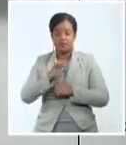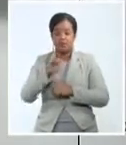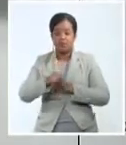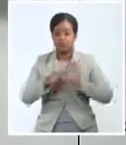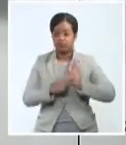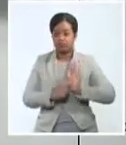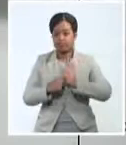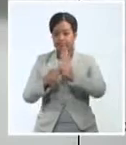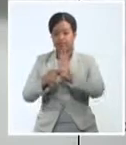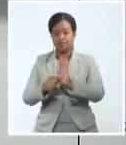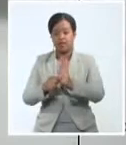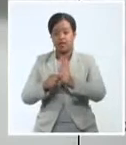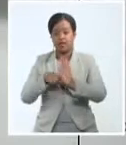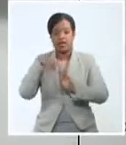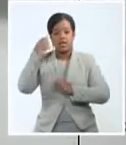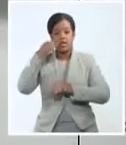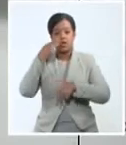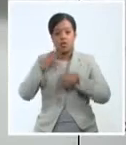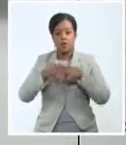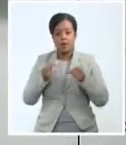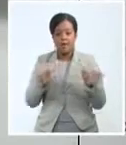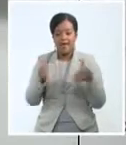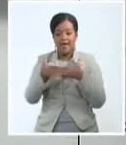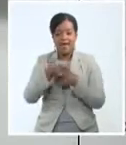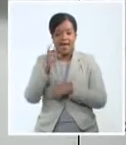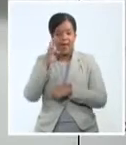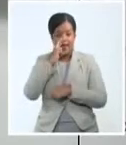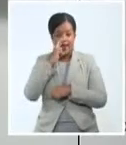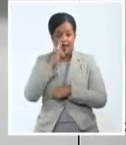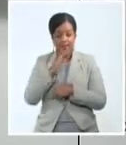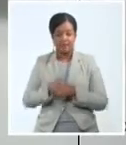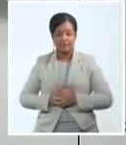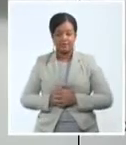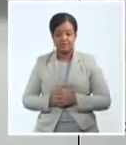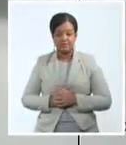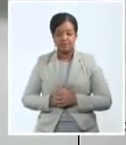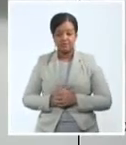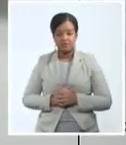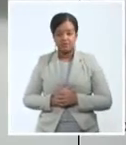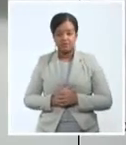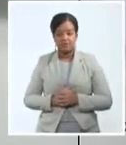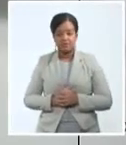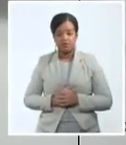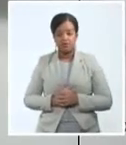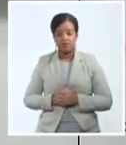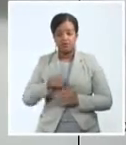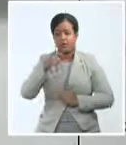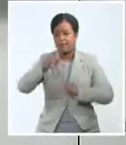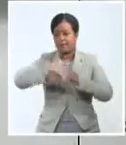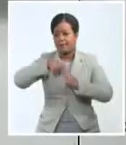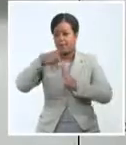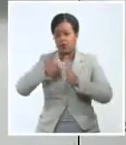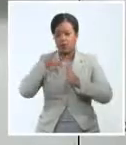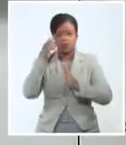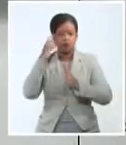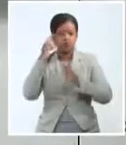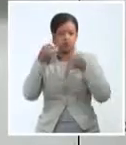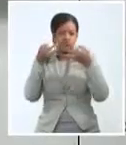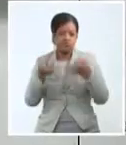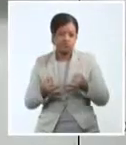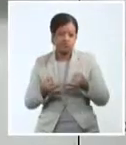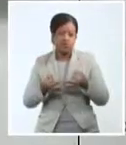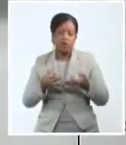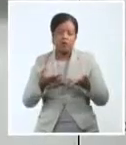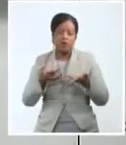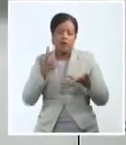presentación especial la película La Caja Negra del realizador Enrique Álvarez. El filme rememora desde la realidad y la ficción los